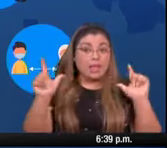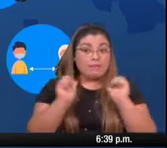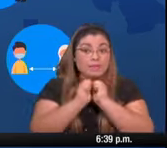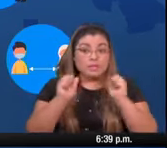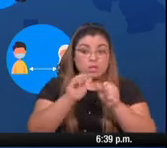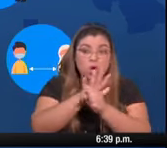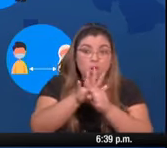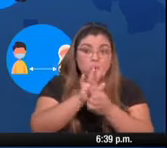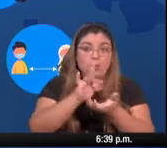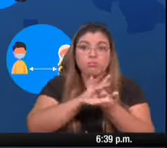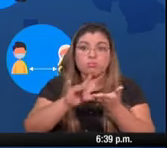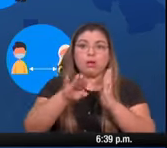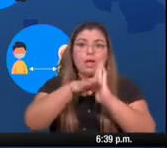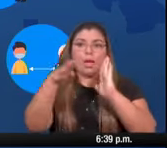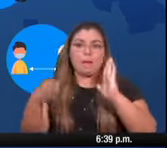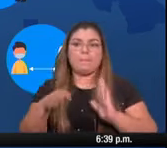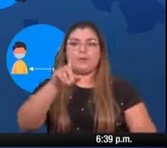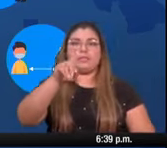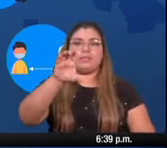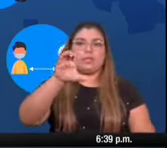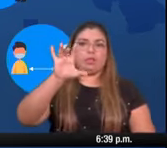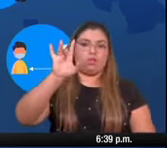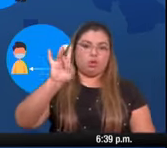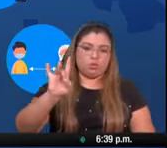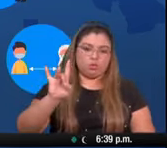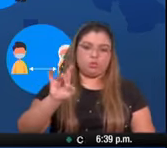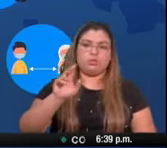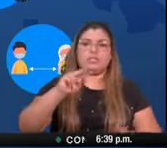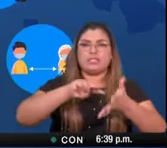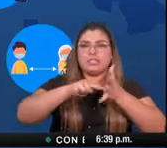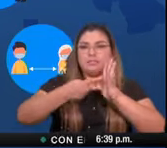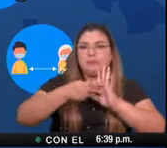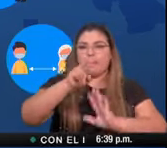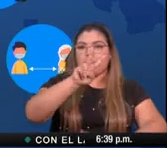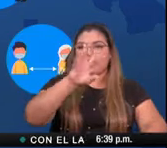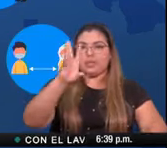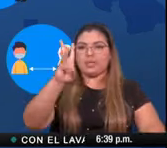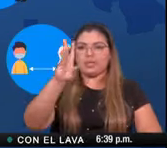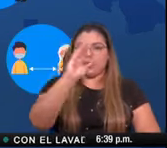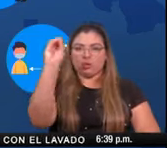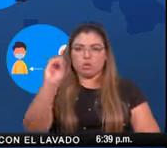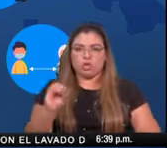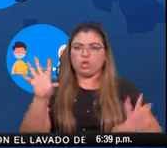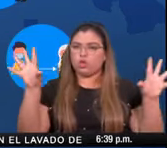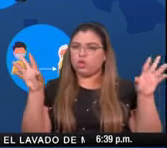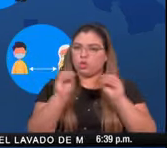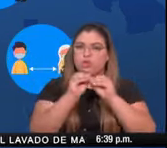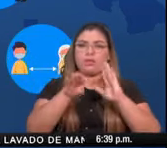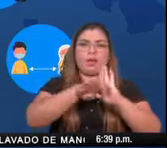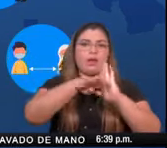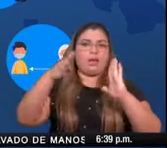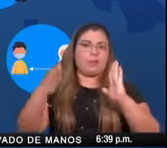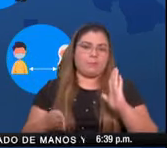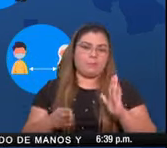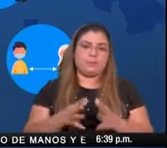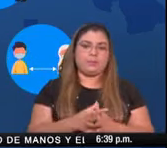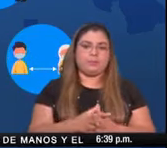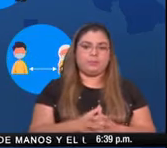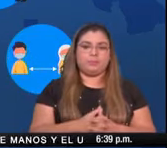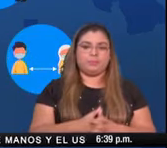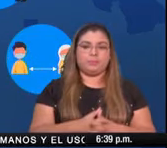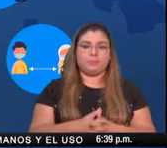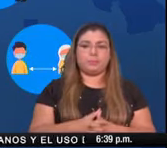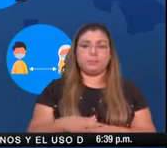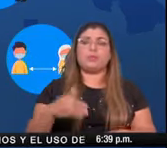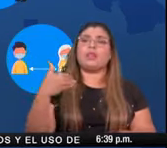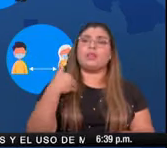para la atención que viene a representar el 26% de la totalidad de las camas en UCI semi-intensivos es decir